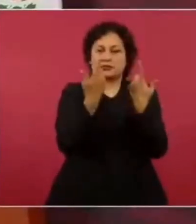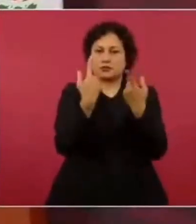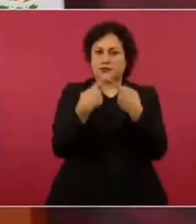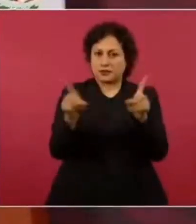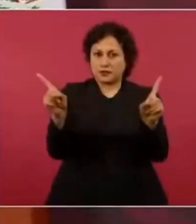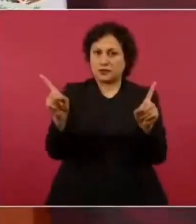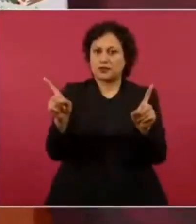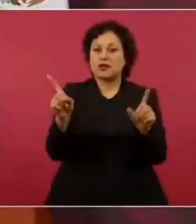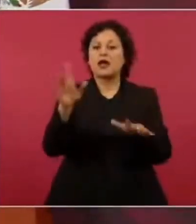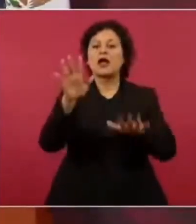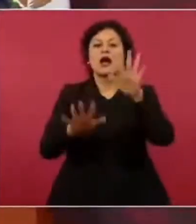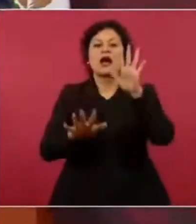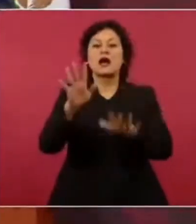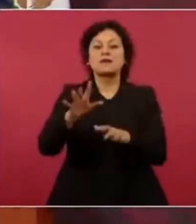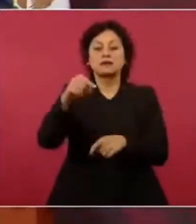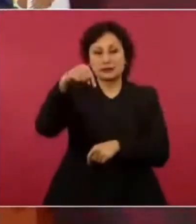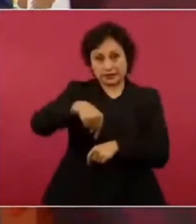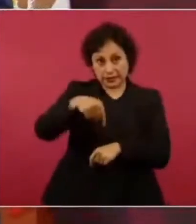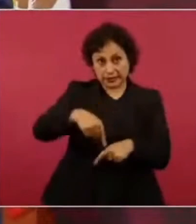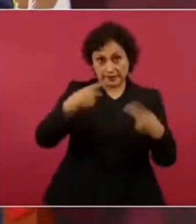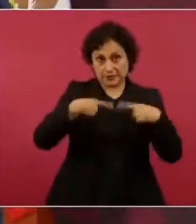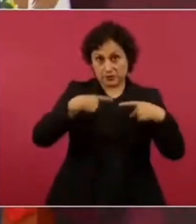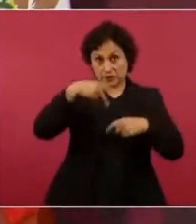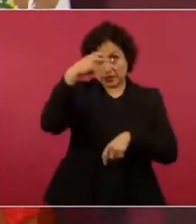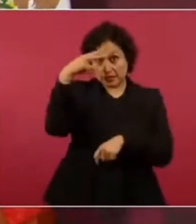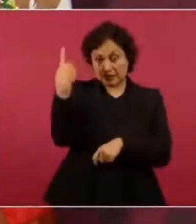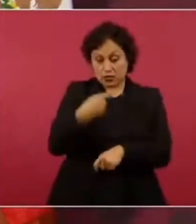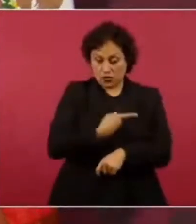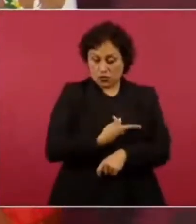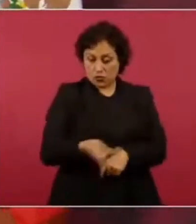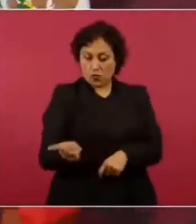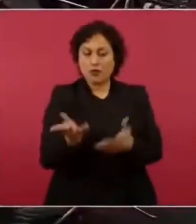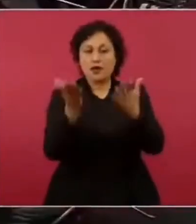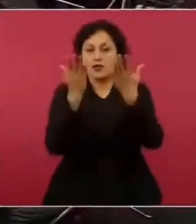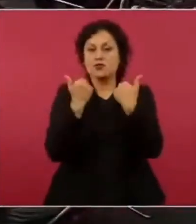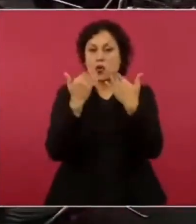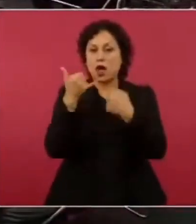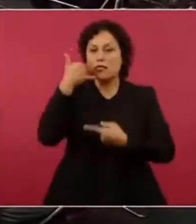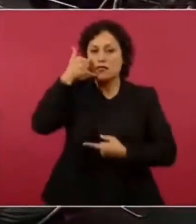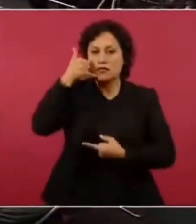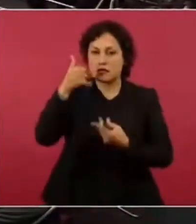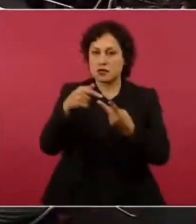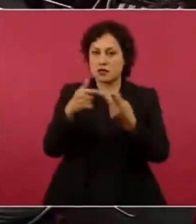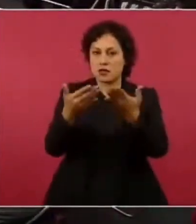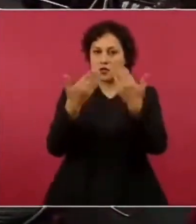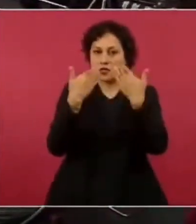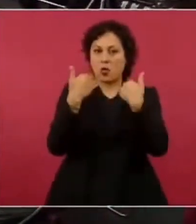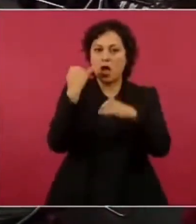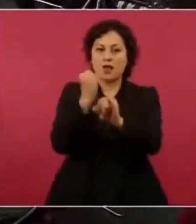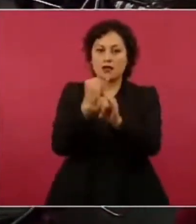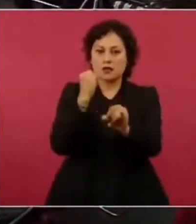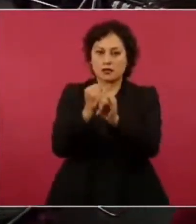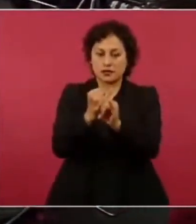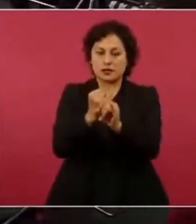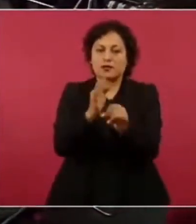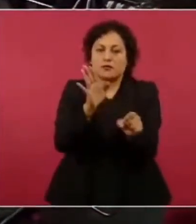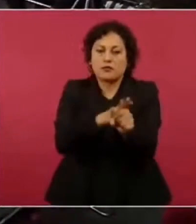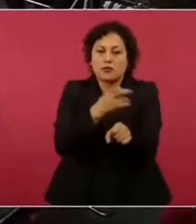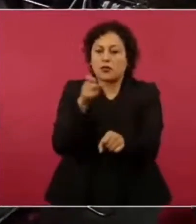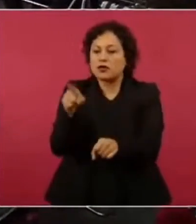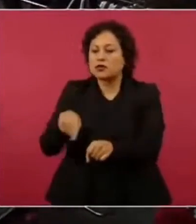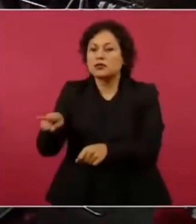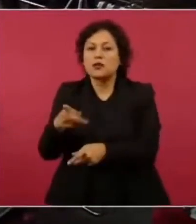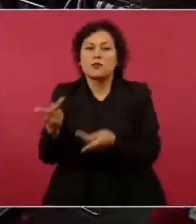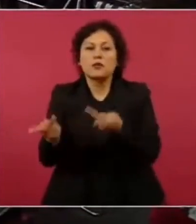entonces cuando se hacen encuestas domiciliarias nos va mejor